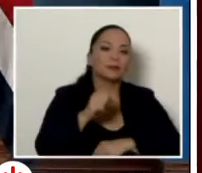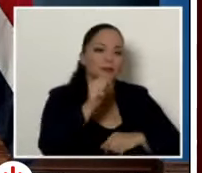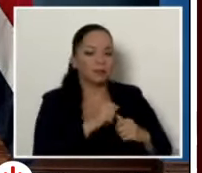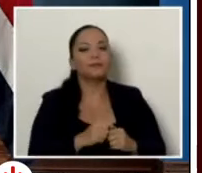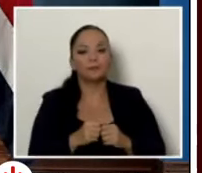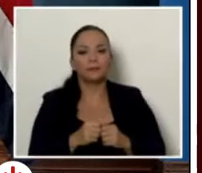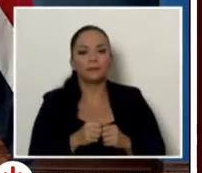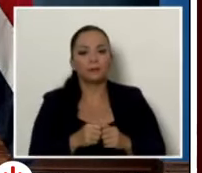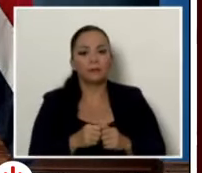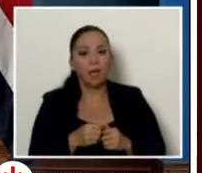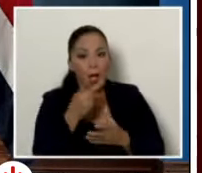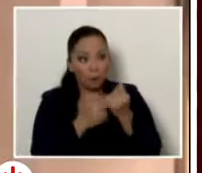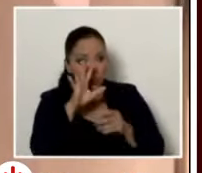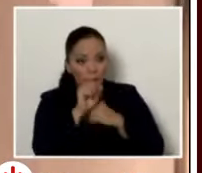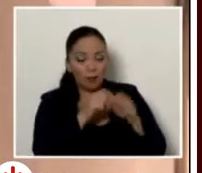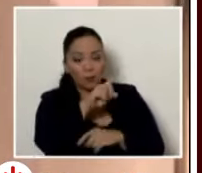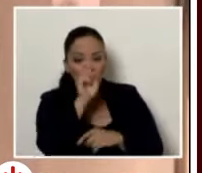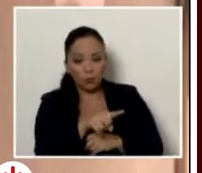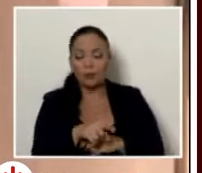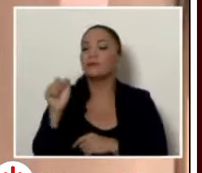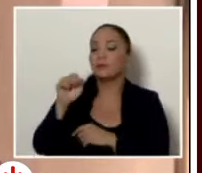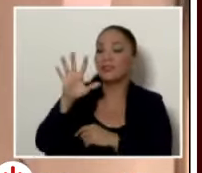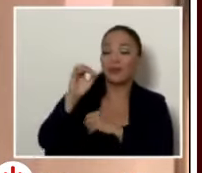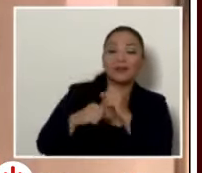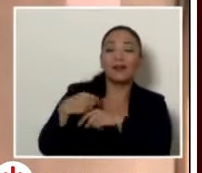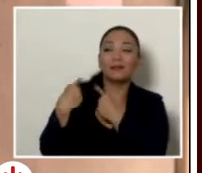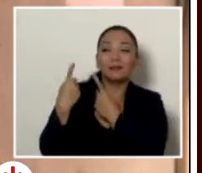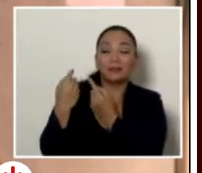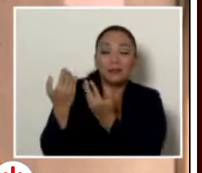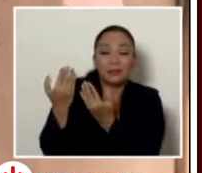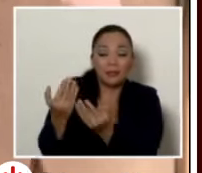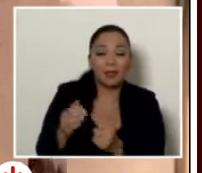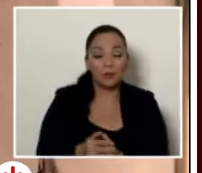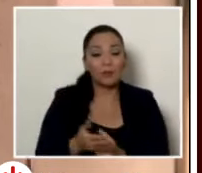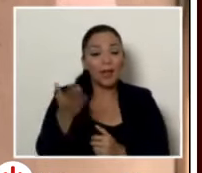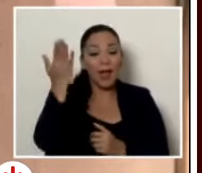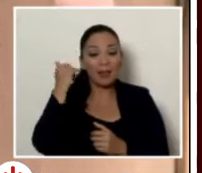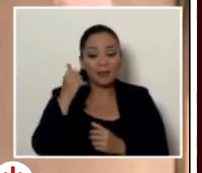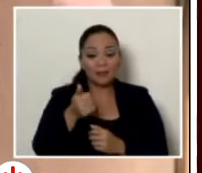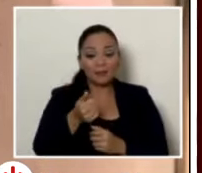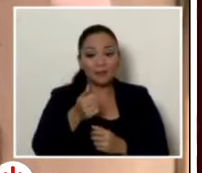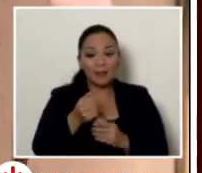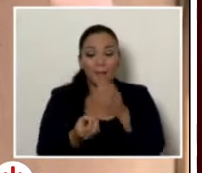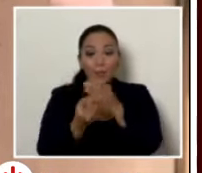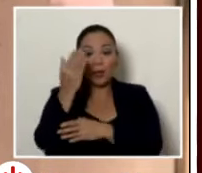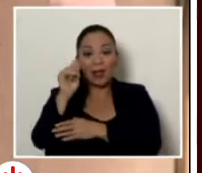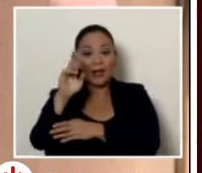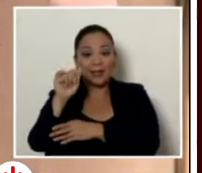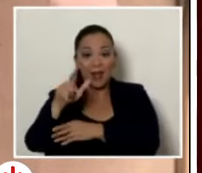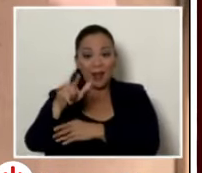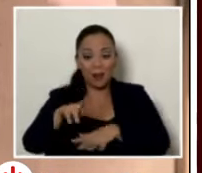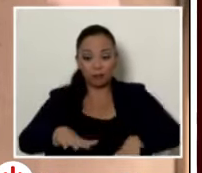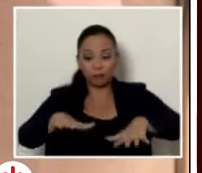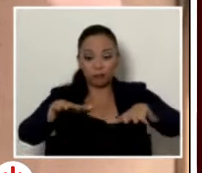llevan 50 años don Alan 50 años de estar esperando cuando se llenaba el embalse del Arenal se prometió este puente ya lleva